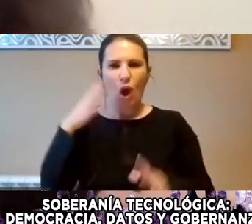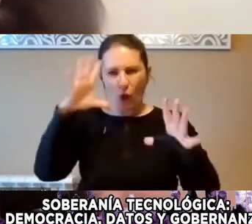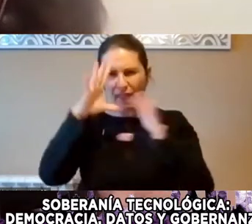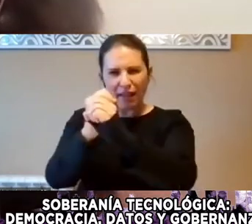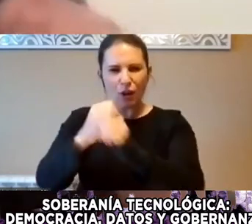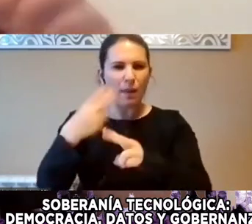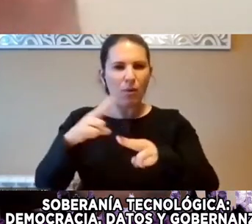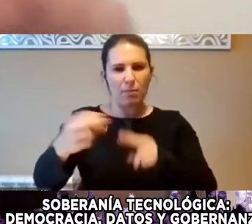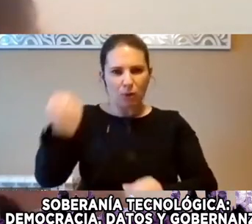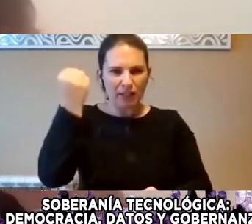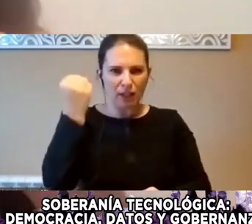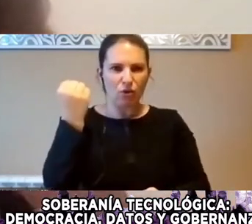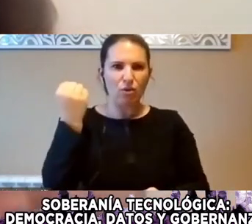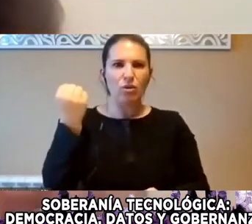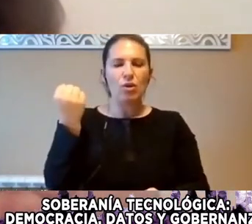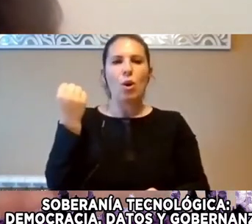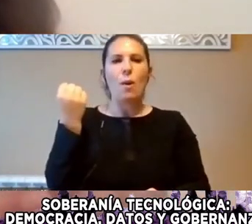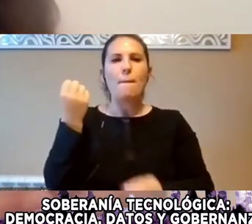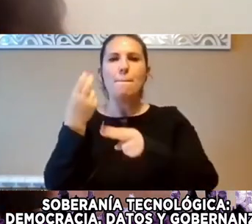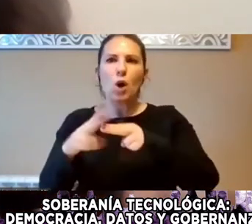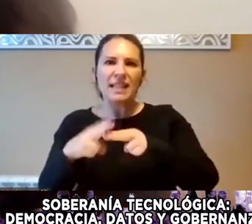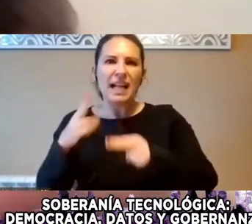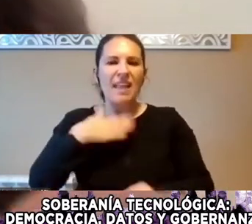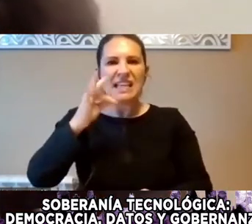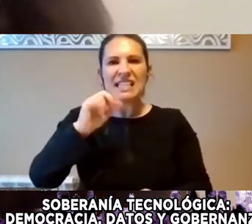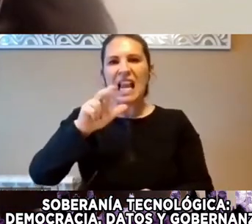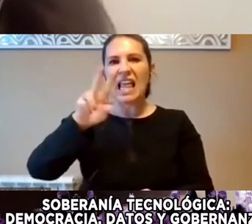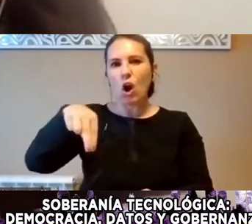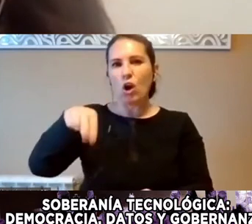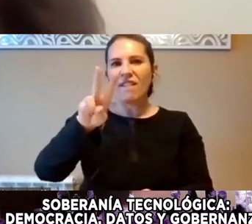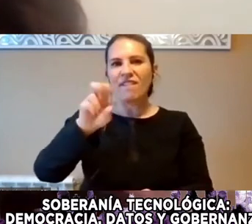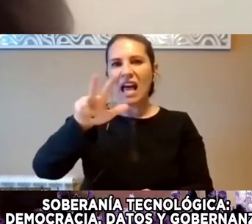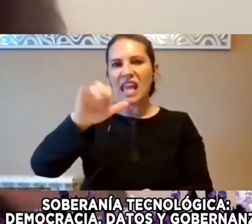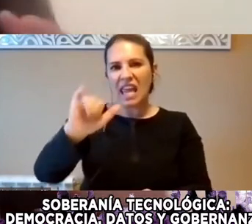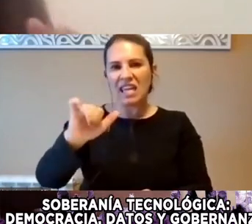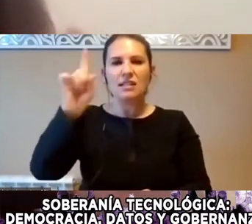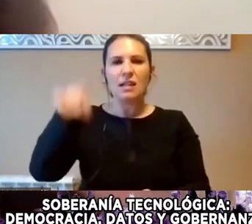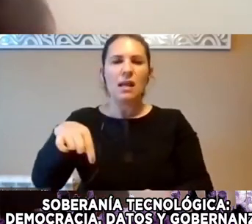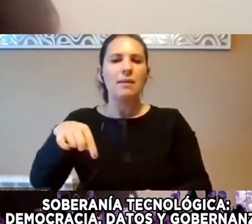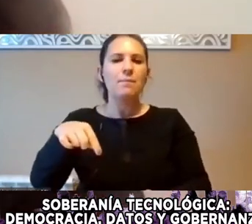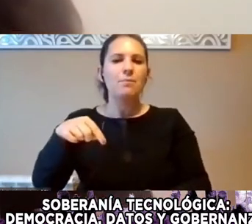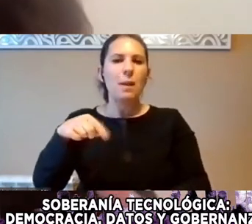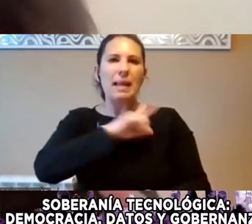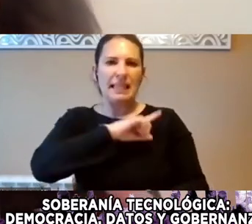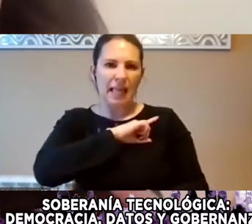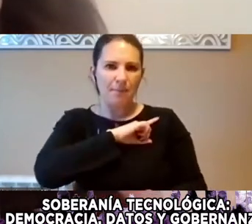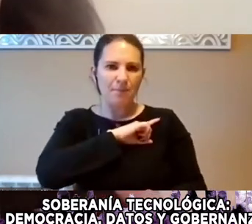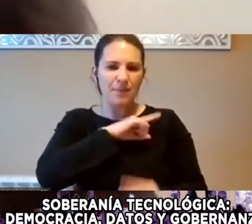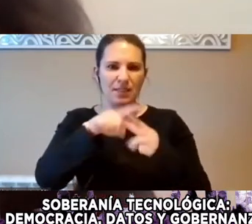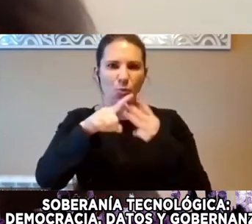Concentración Política Silicon Valley Y poder militar Y esa es Esa es la triada A la que nos